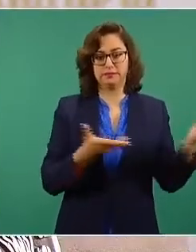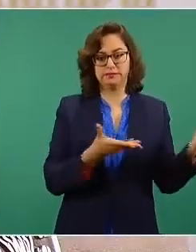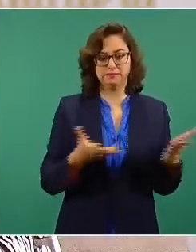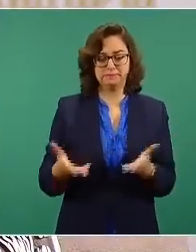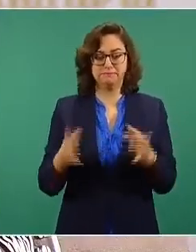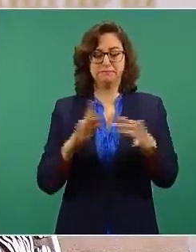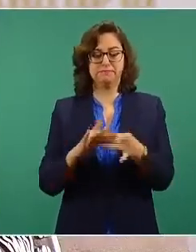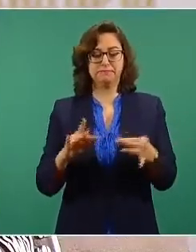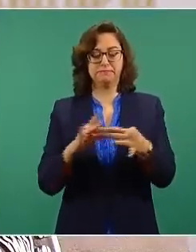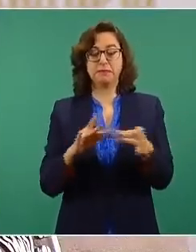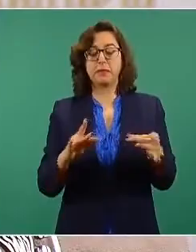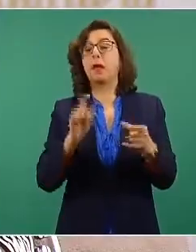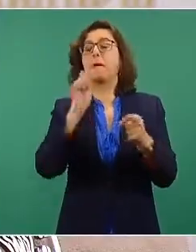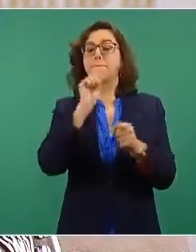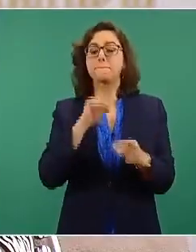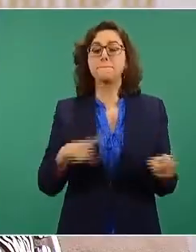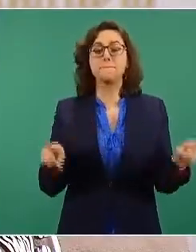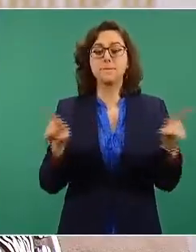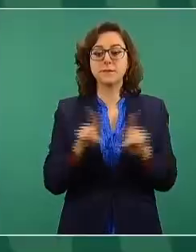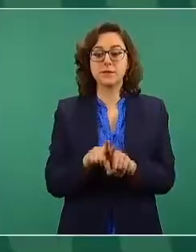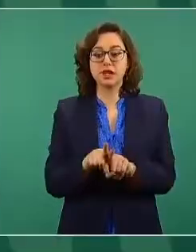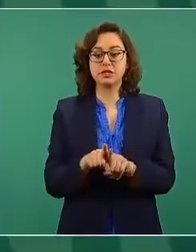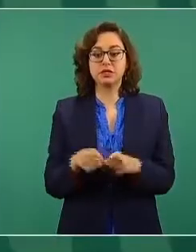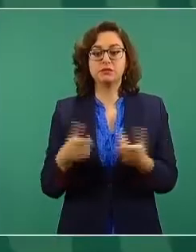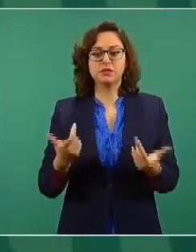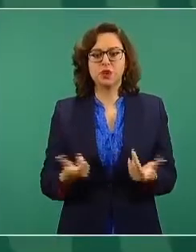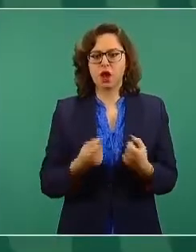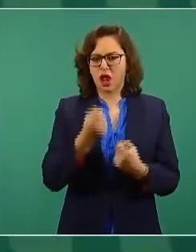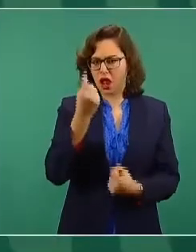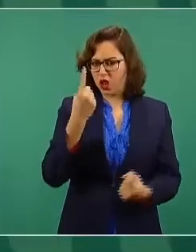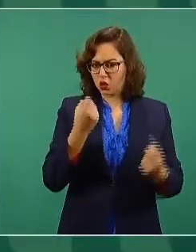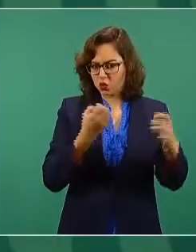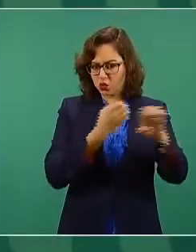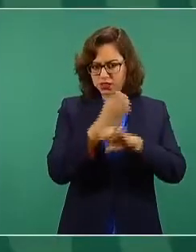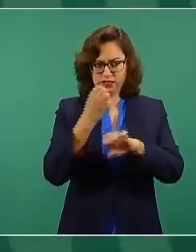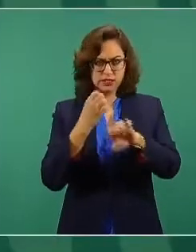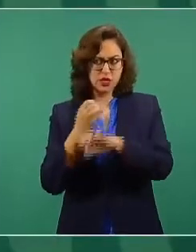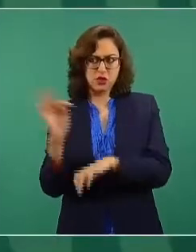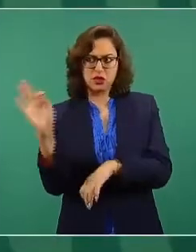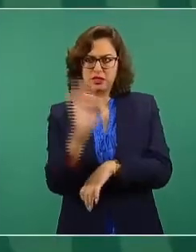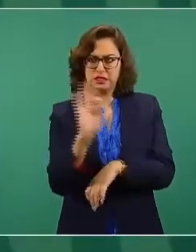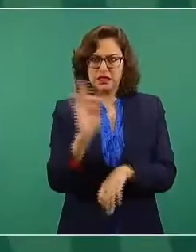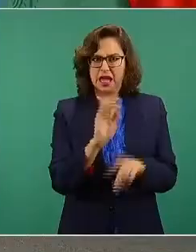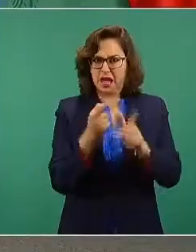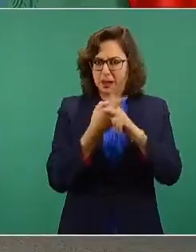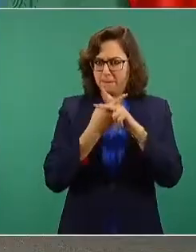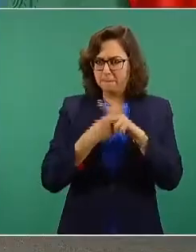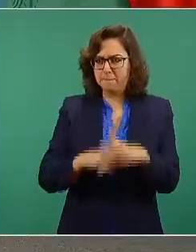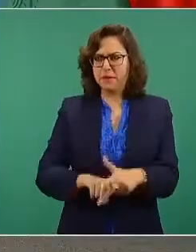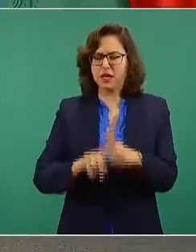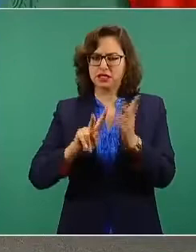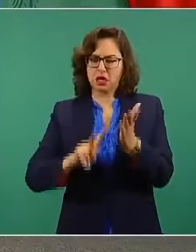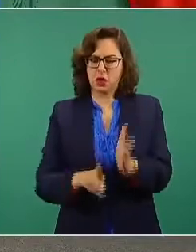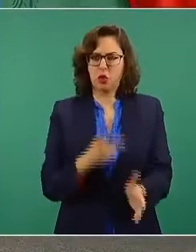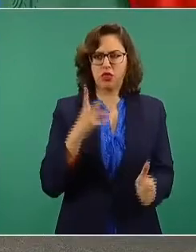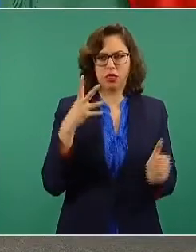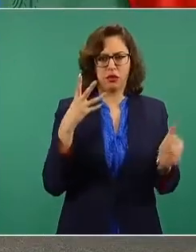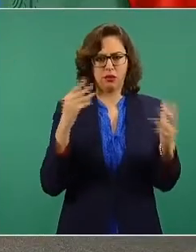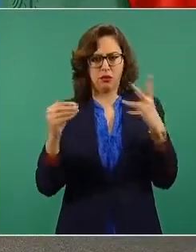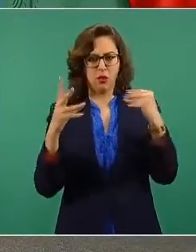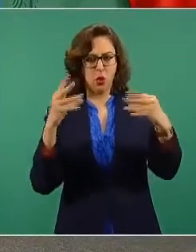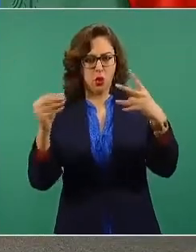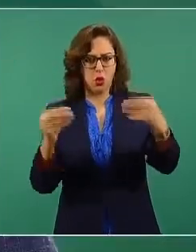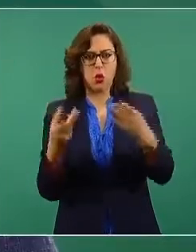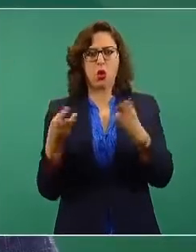asoma algún estado en donde se vea peligro de un repunte y en qué forma el gobierno apoyará